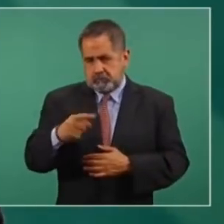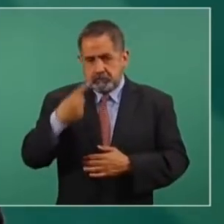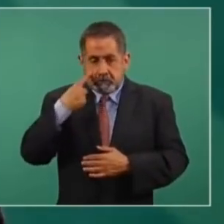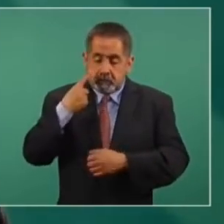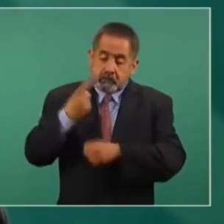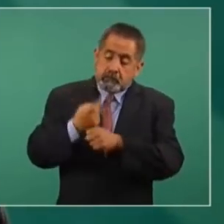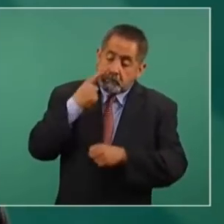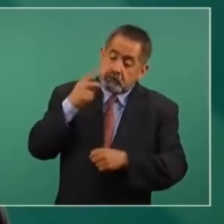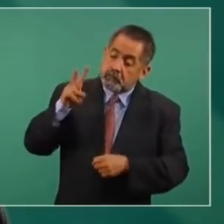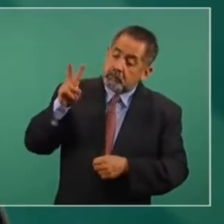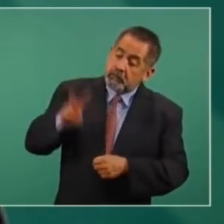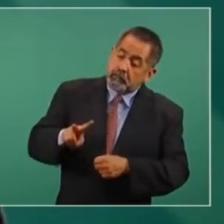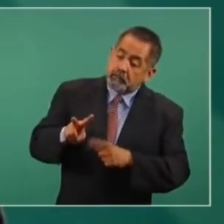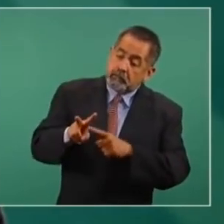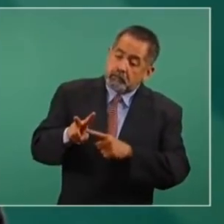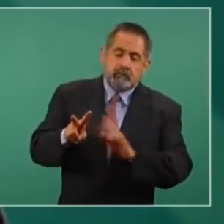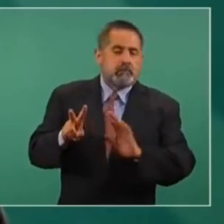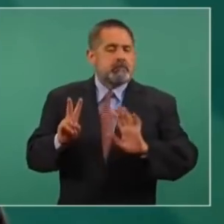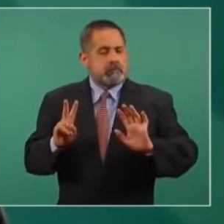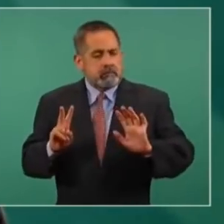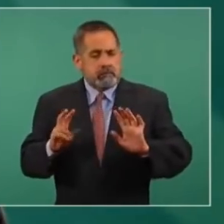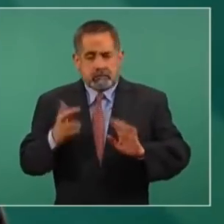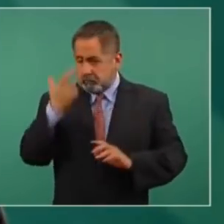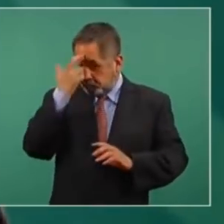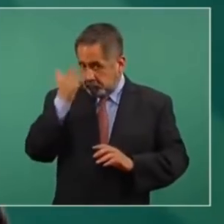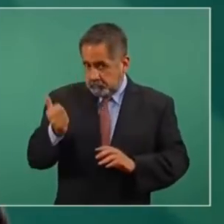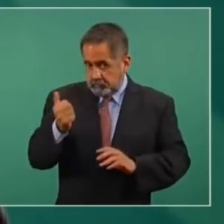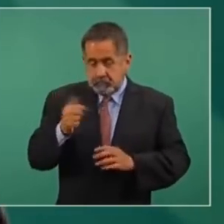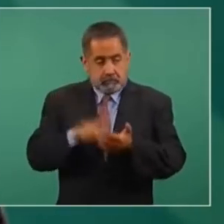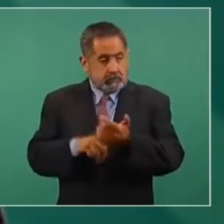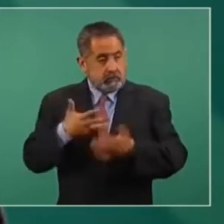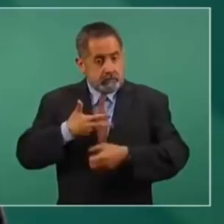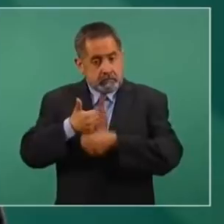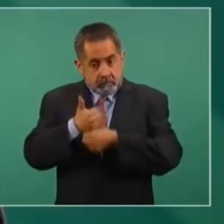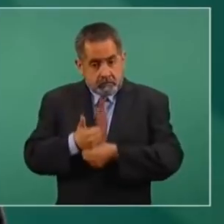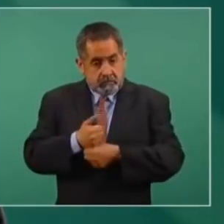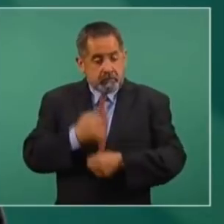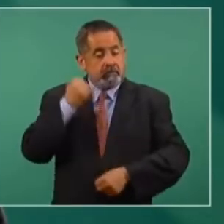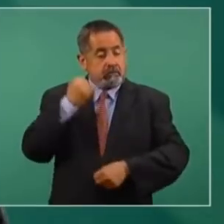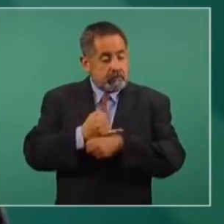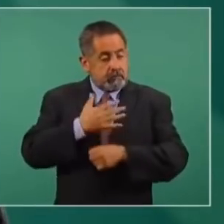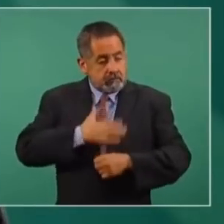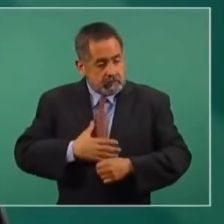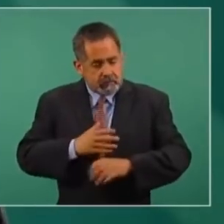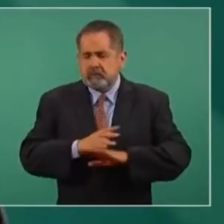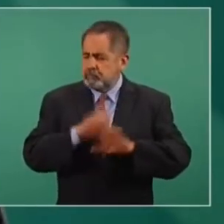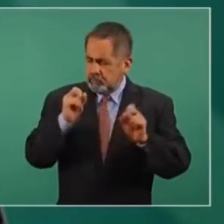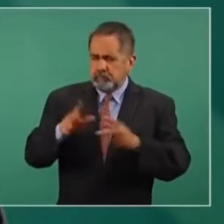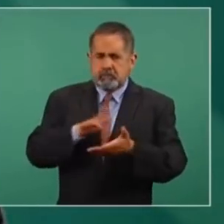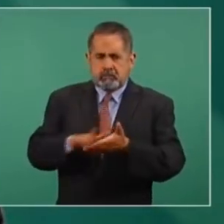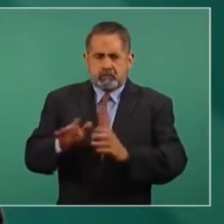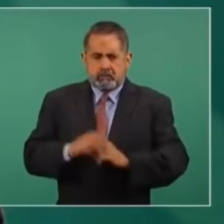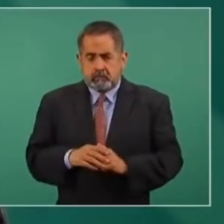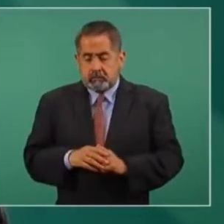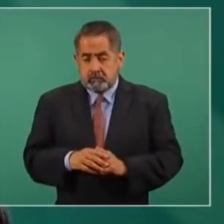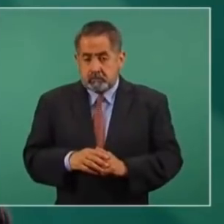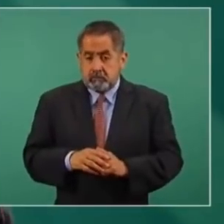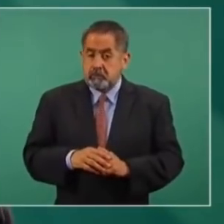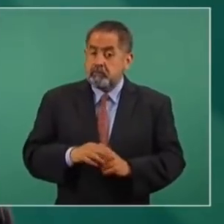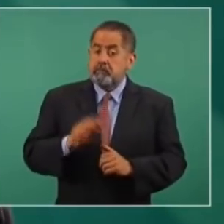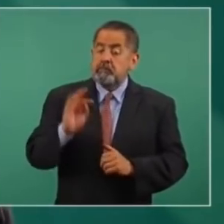o sea, se apoya al que es víctima de una injusticia. El que